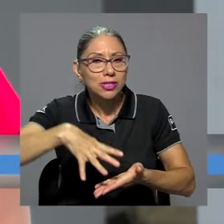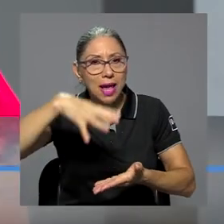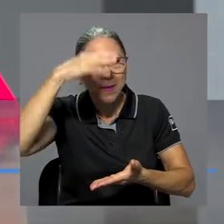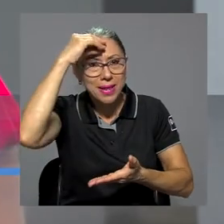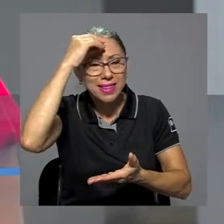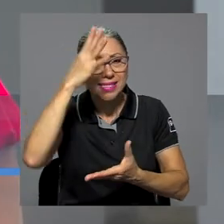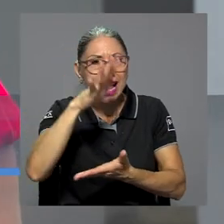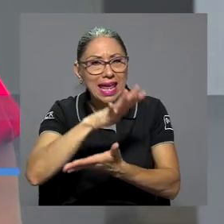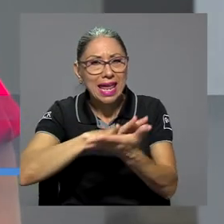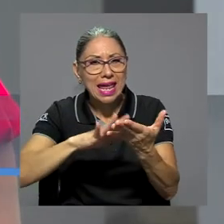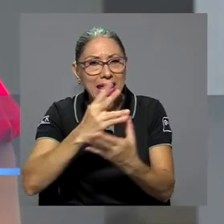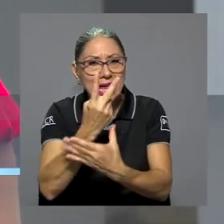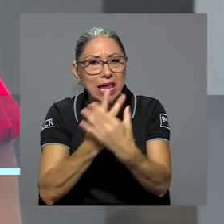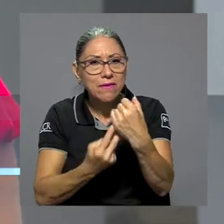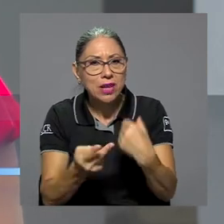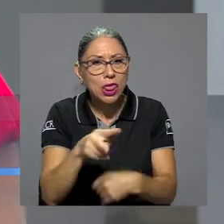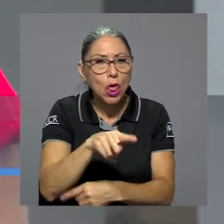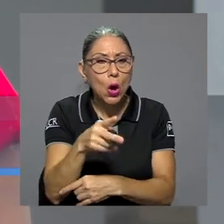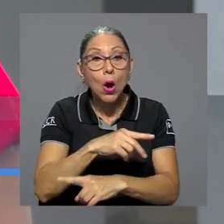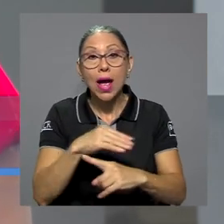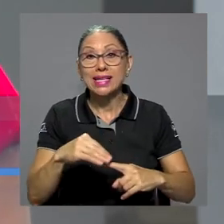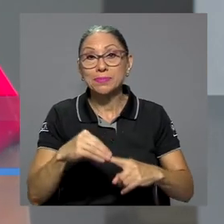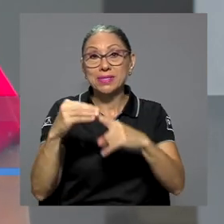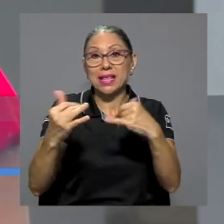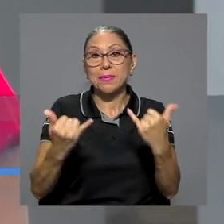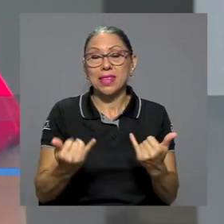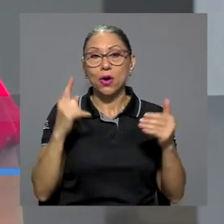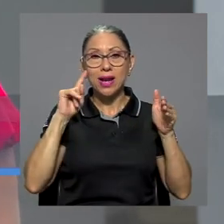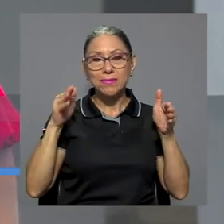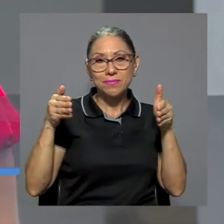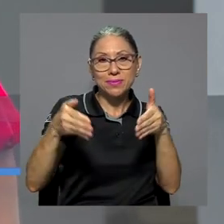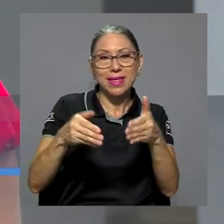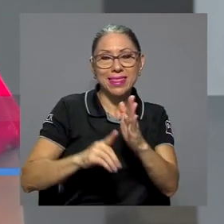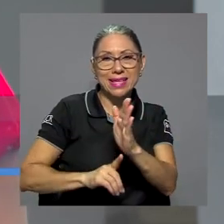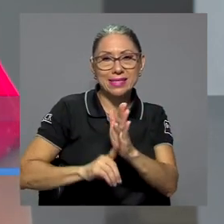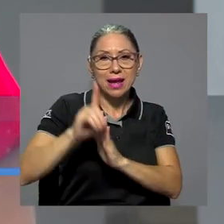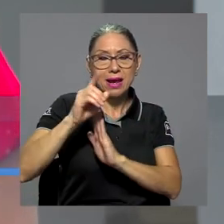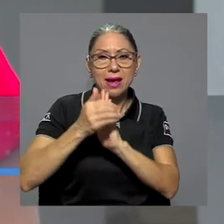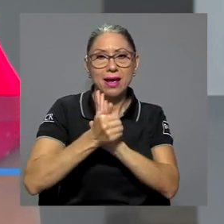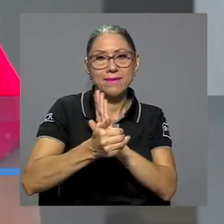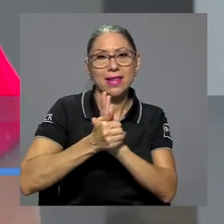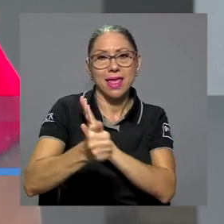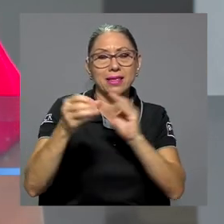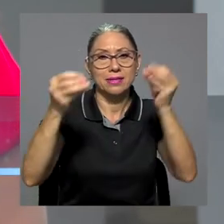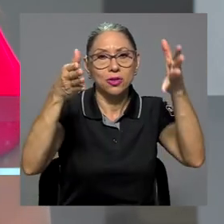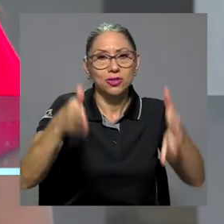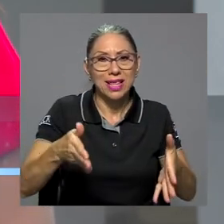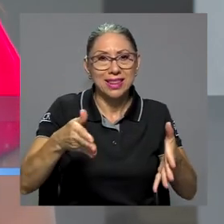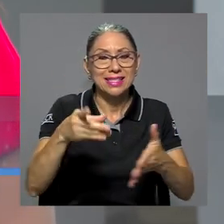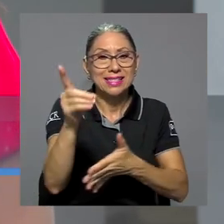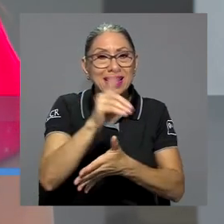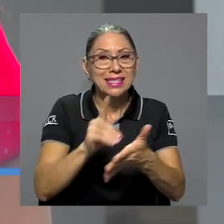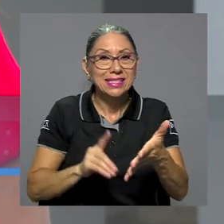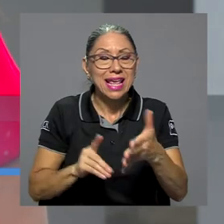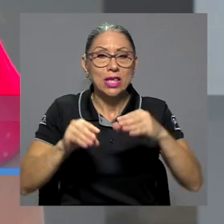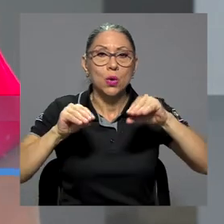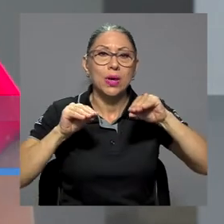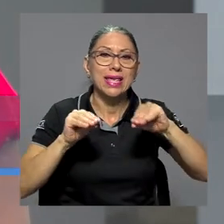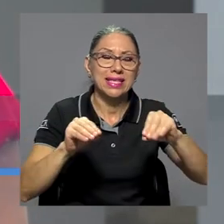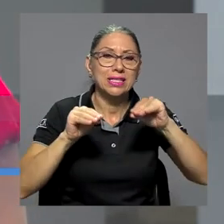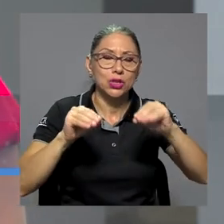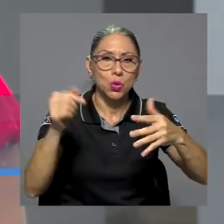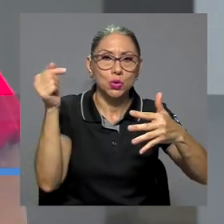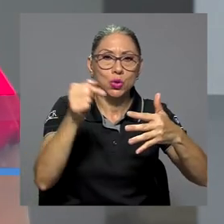aprendizaje híbrido. Pero sobre todo en este momento está enfocado en el desarrollo de habilidad de los docentes de diseño